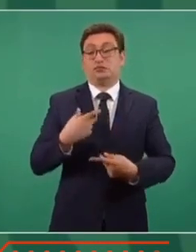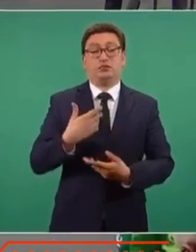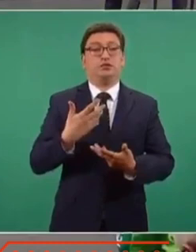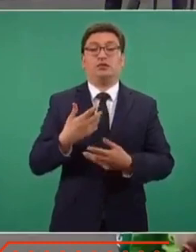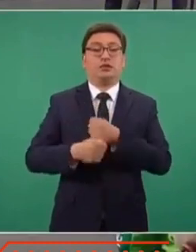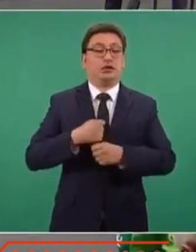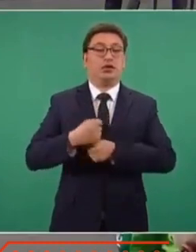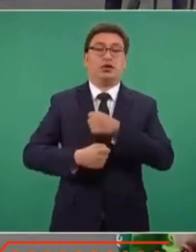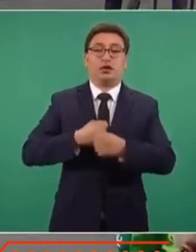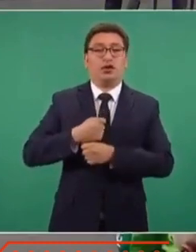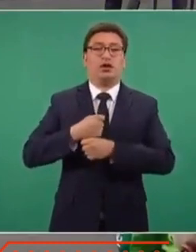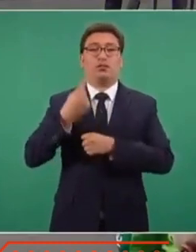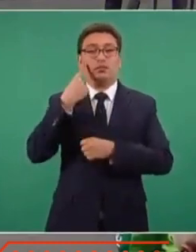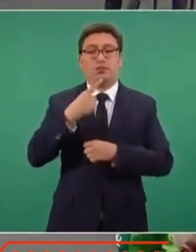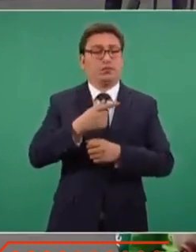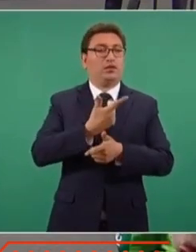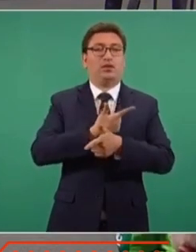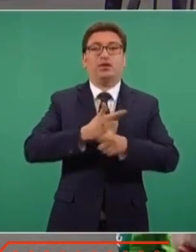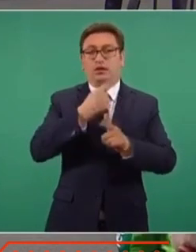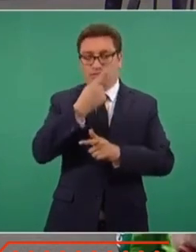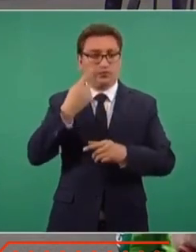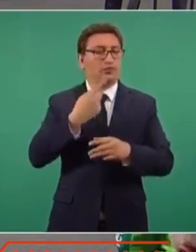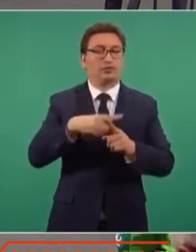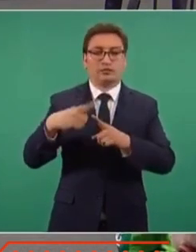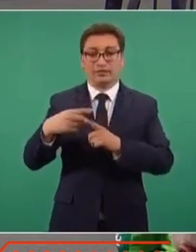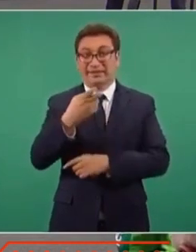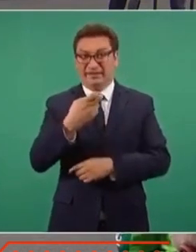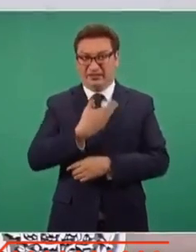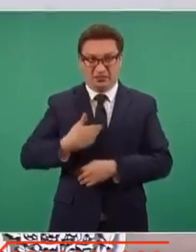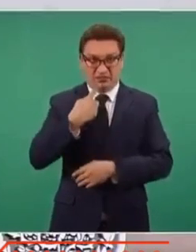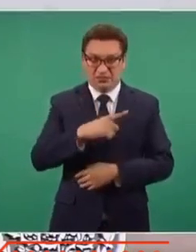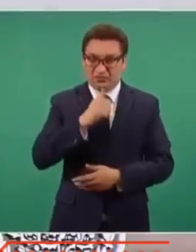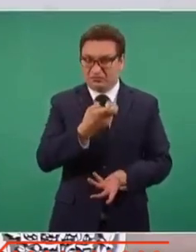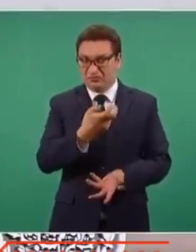por hacer valer la democracia. ¿No denuncia esto?